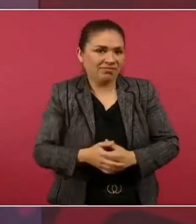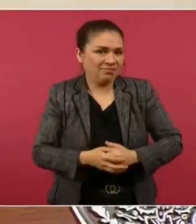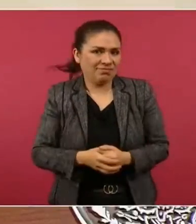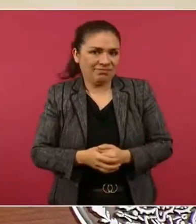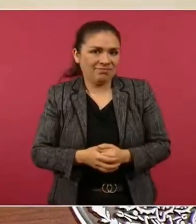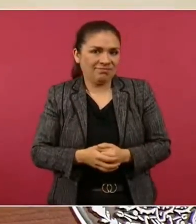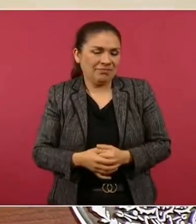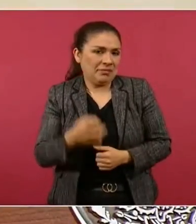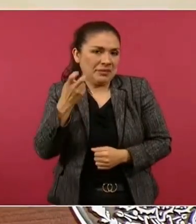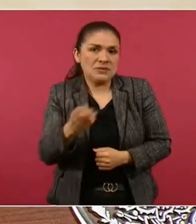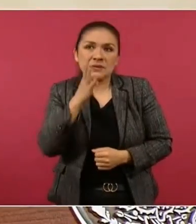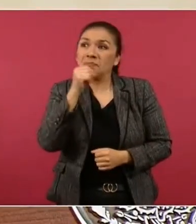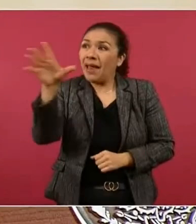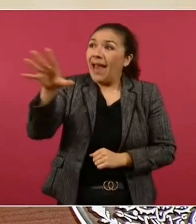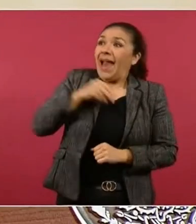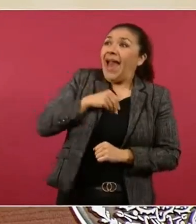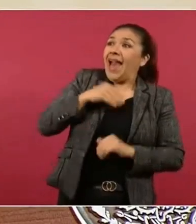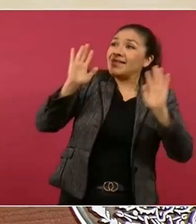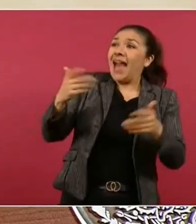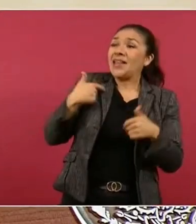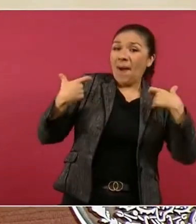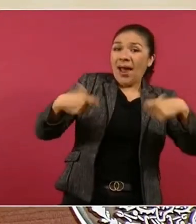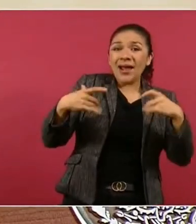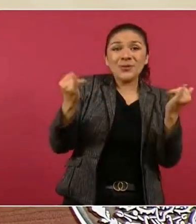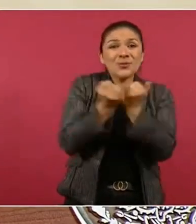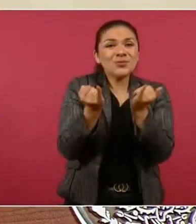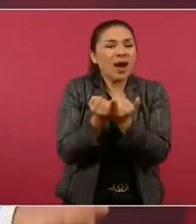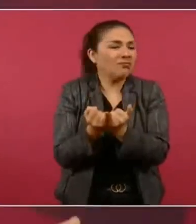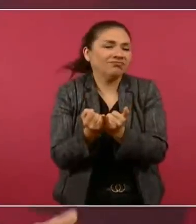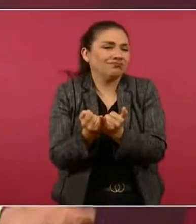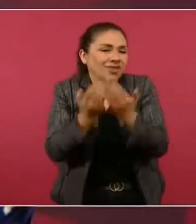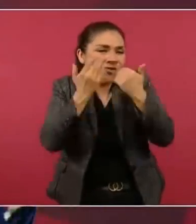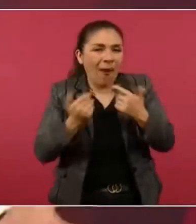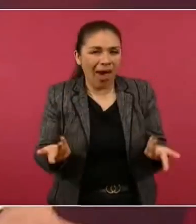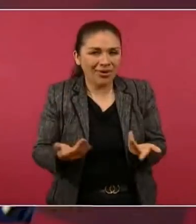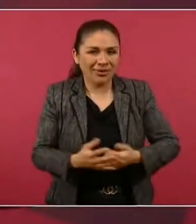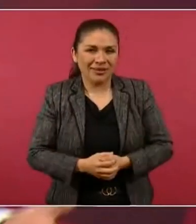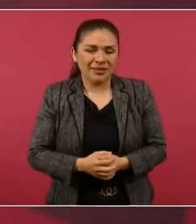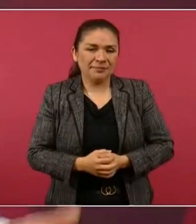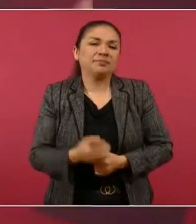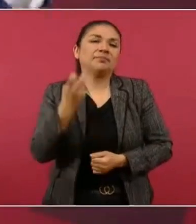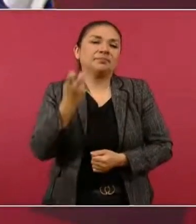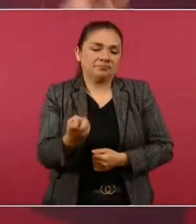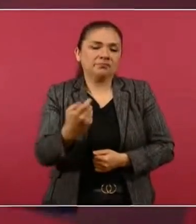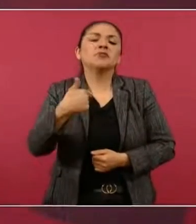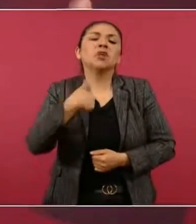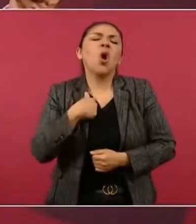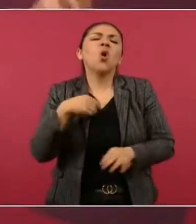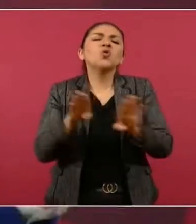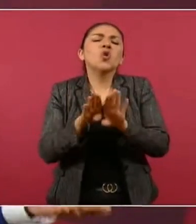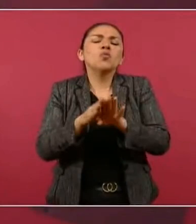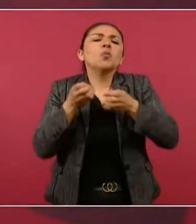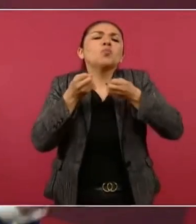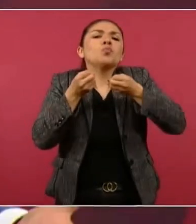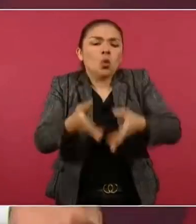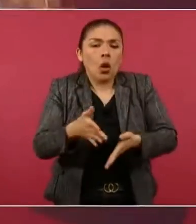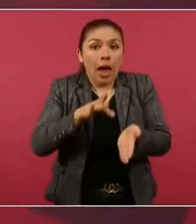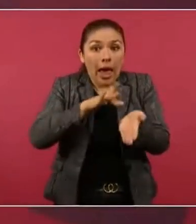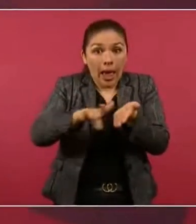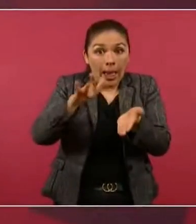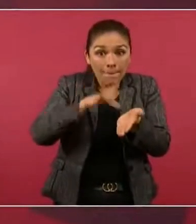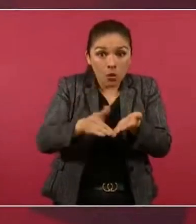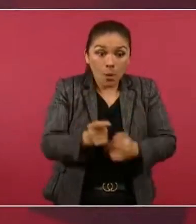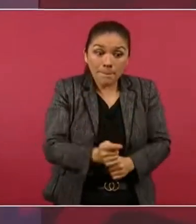Ni es contagiosa. Entonces, lo que cambiamos fue, va el apoyo de abajo